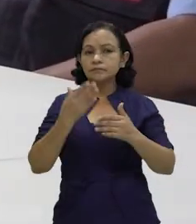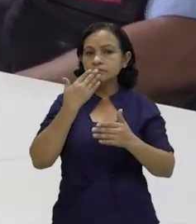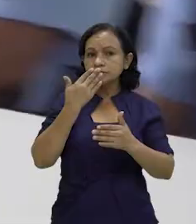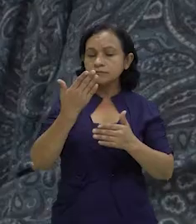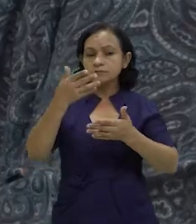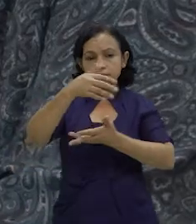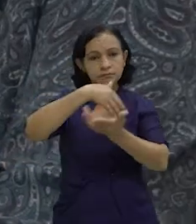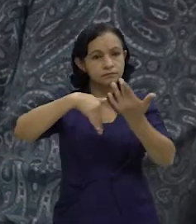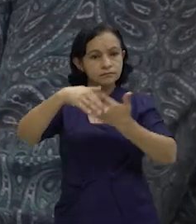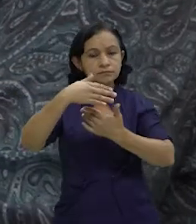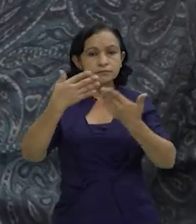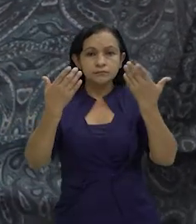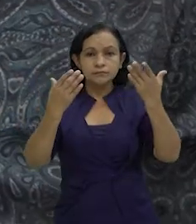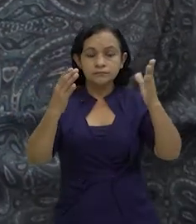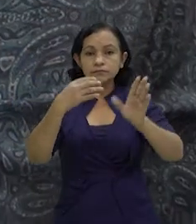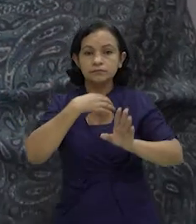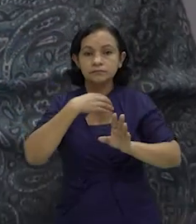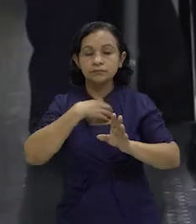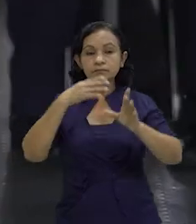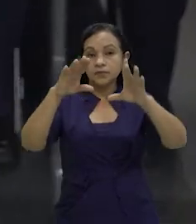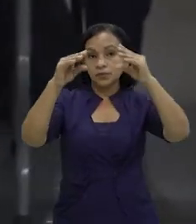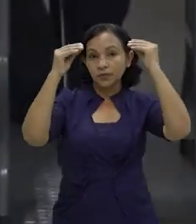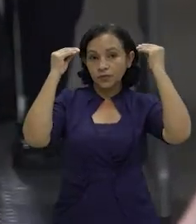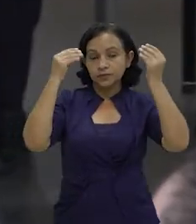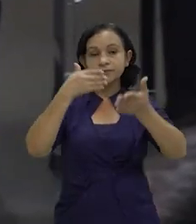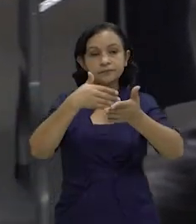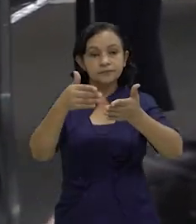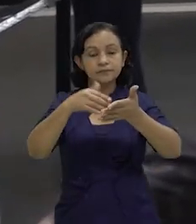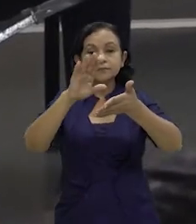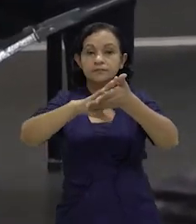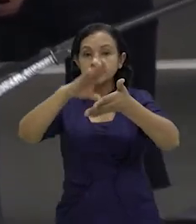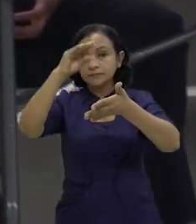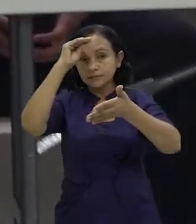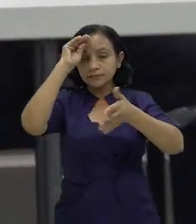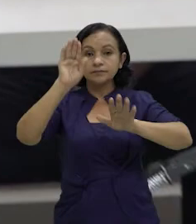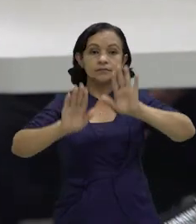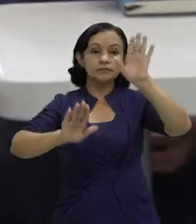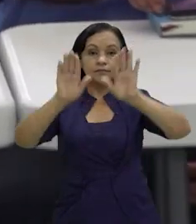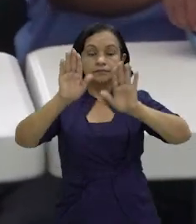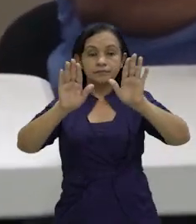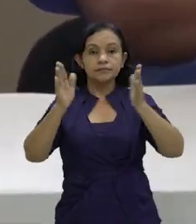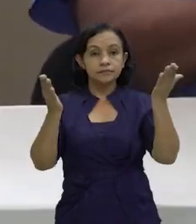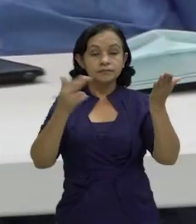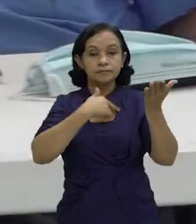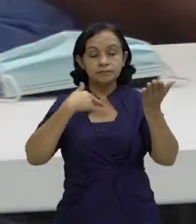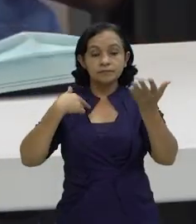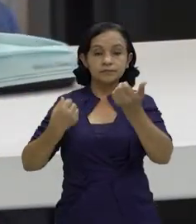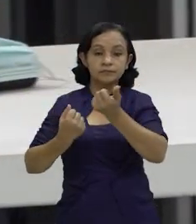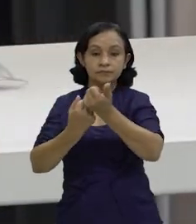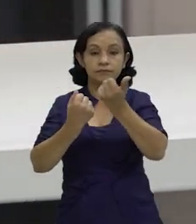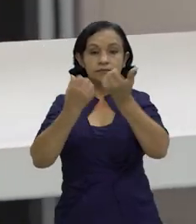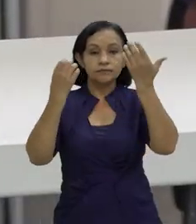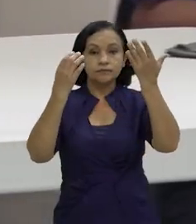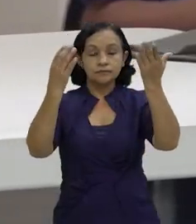flexibilidad e interactividad son bondades propias de este curso, que facilita el aprendizaje del participante, quien además se